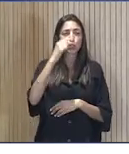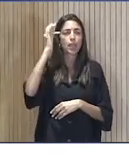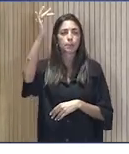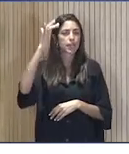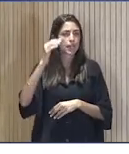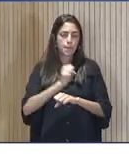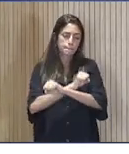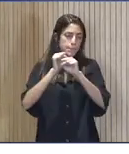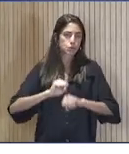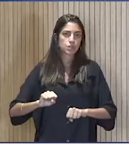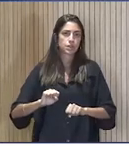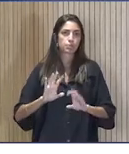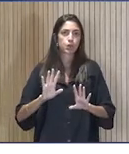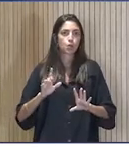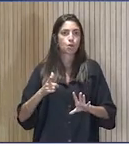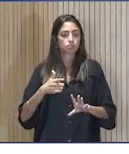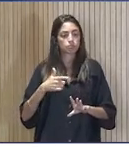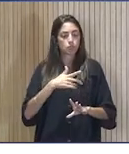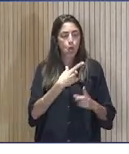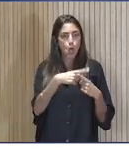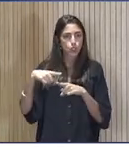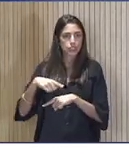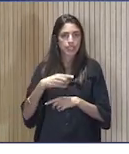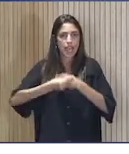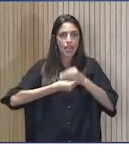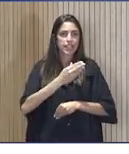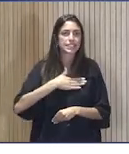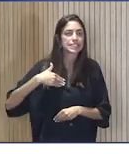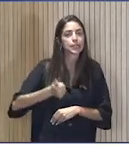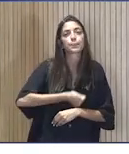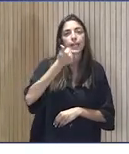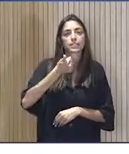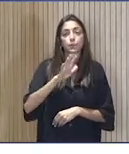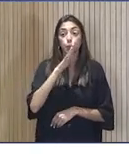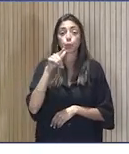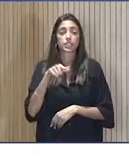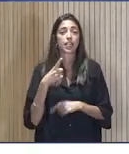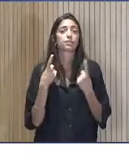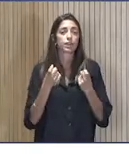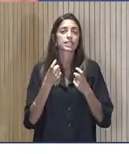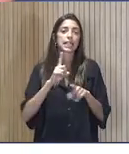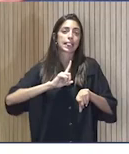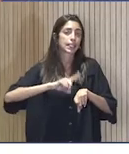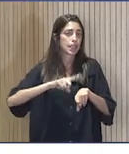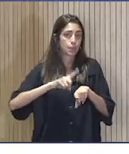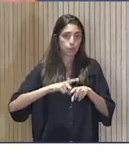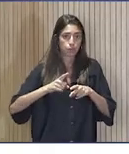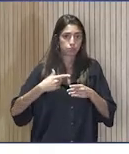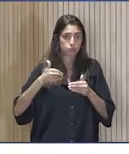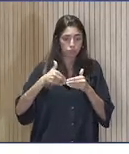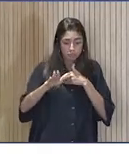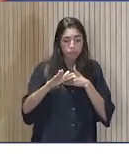y ha hecho mucho menos de lo que quiere hacer. Y por eso necesita tiempo y necesita apoyo